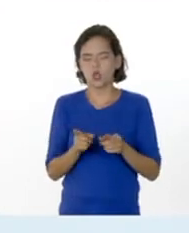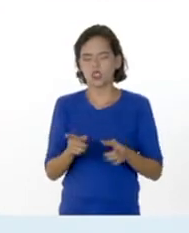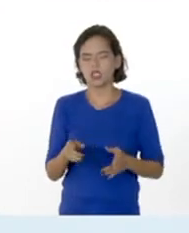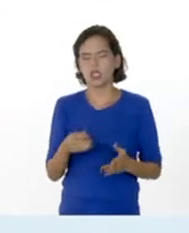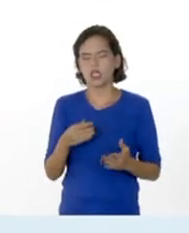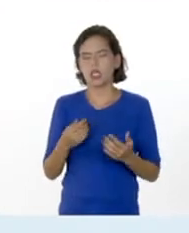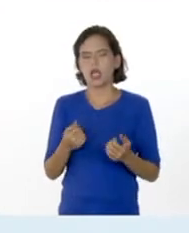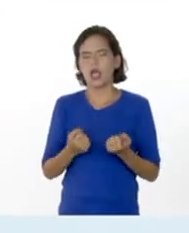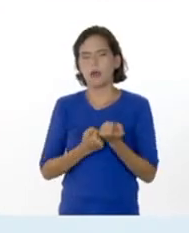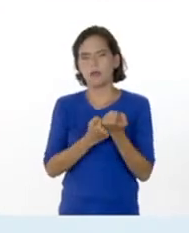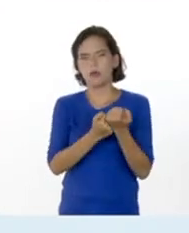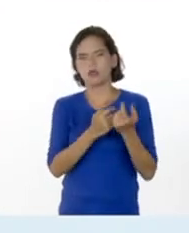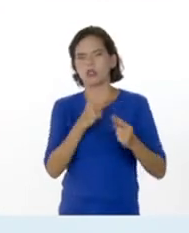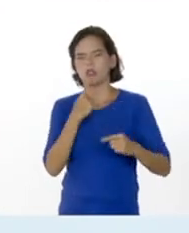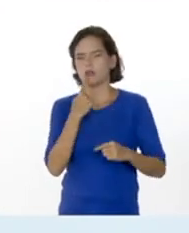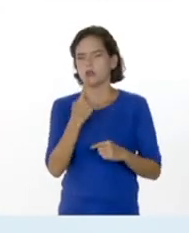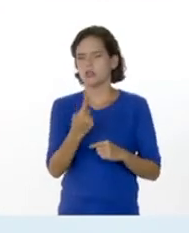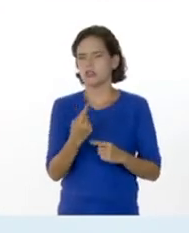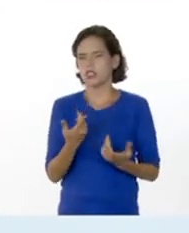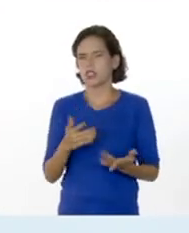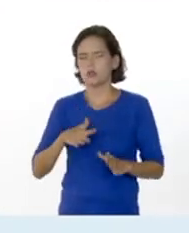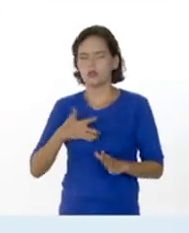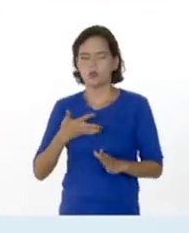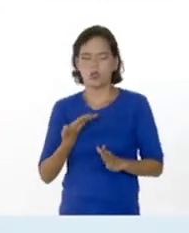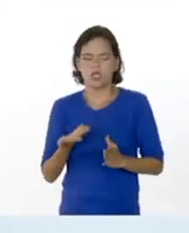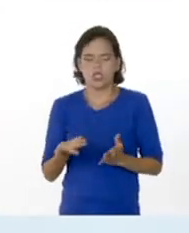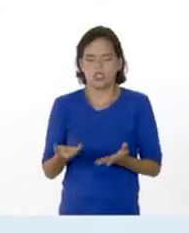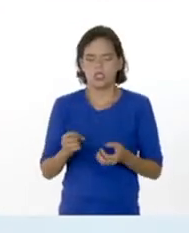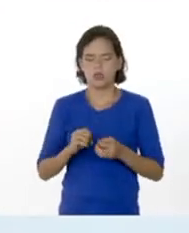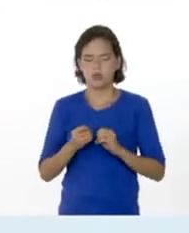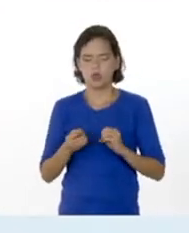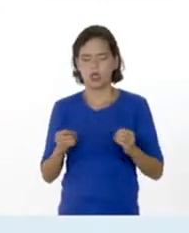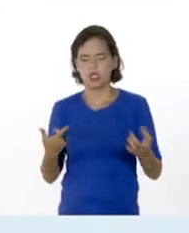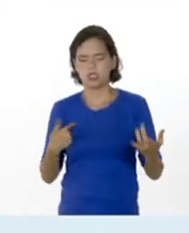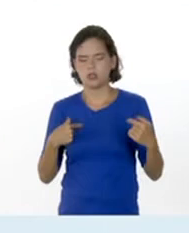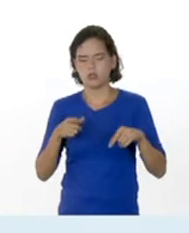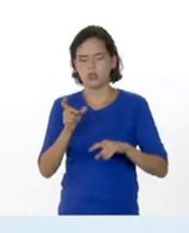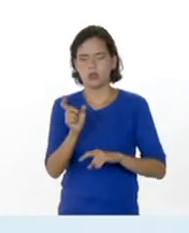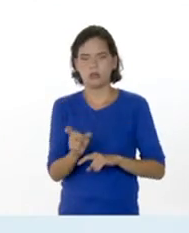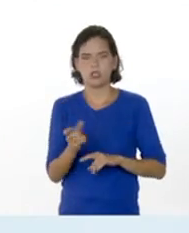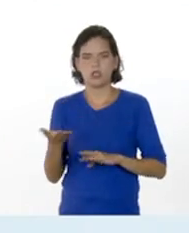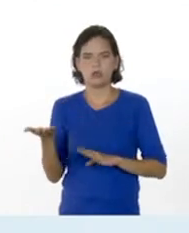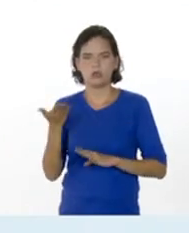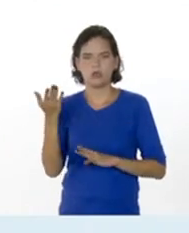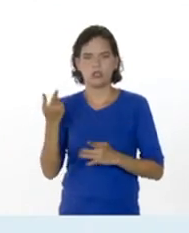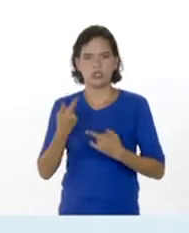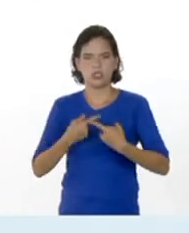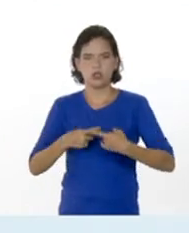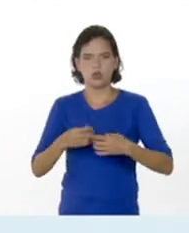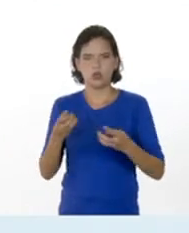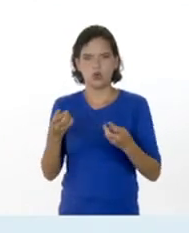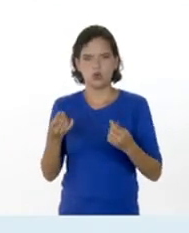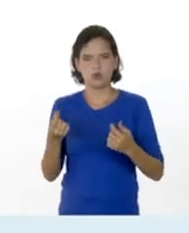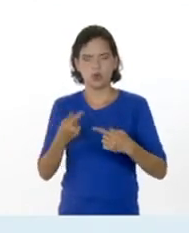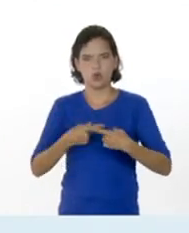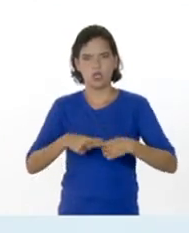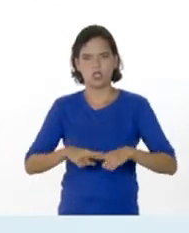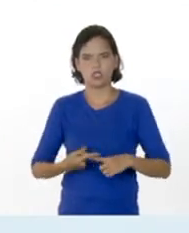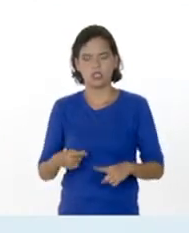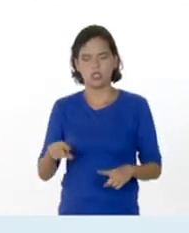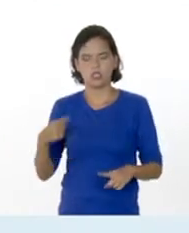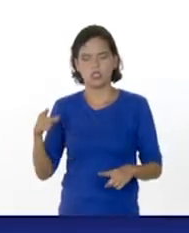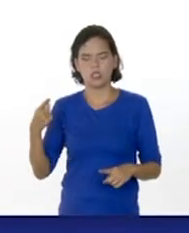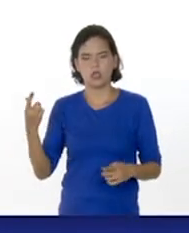estamos diciendo. Podría tratarse de una cita de algún personaje influyente o de una cifra estadística, pero siempre bien concreto y